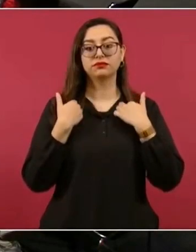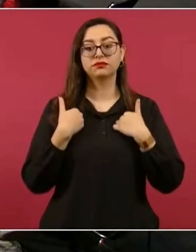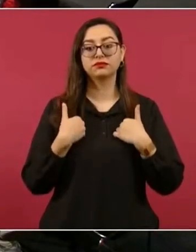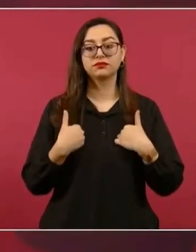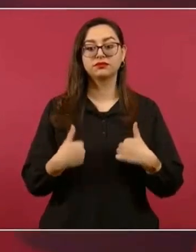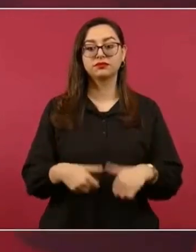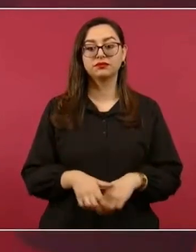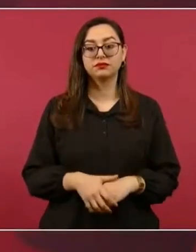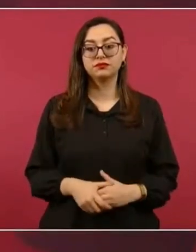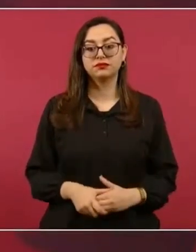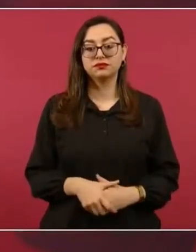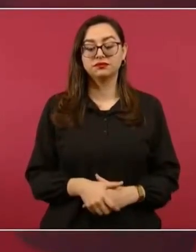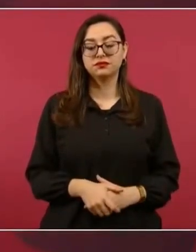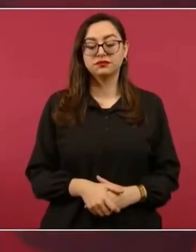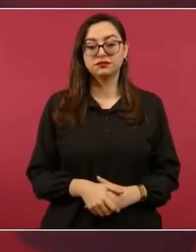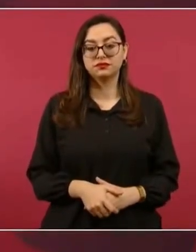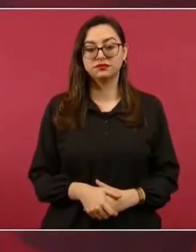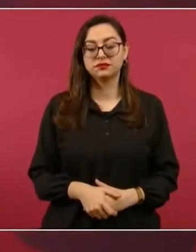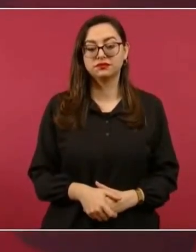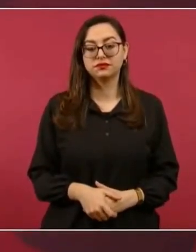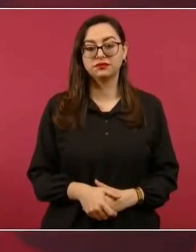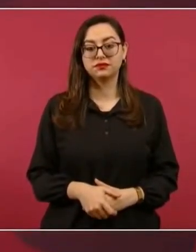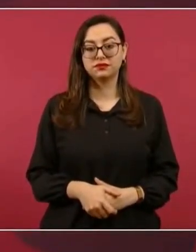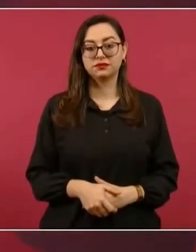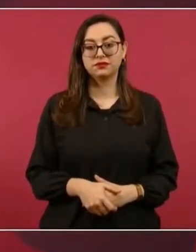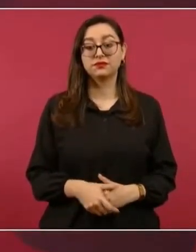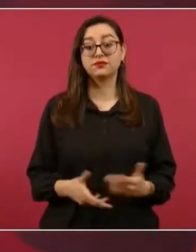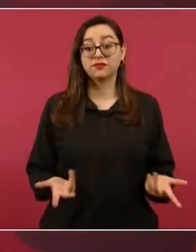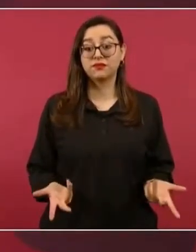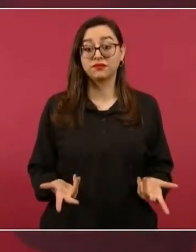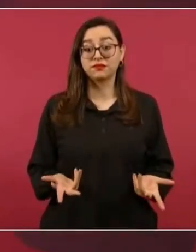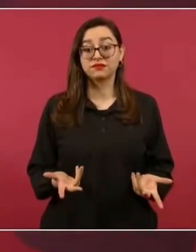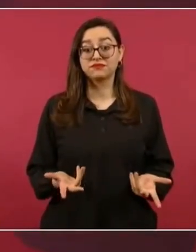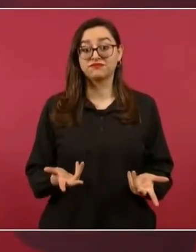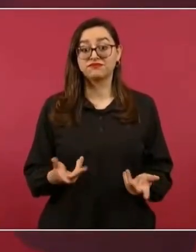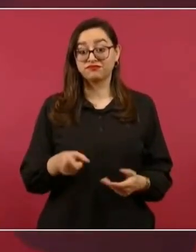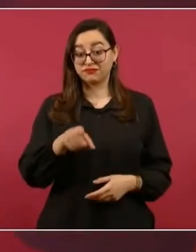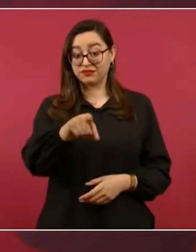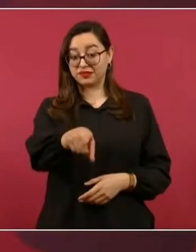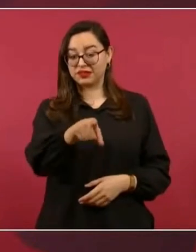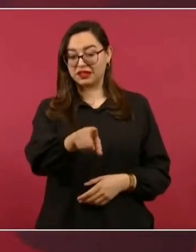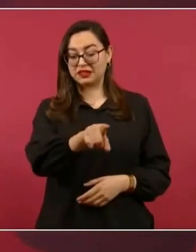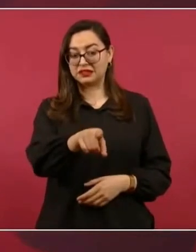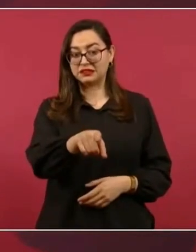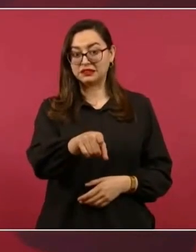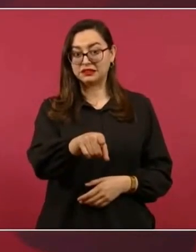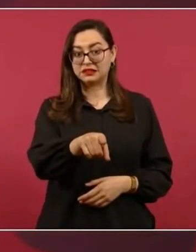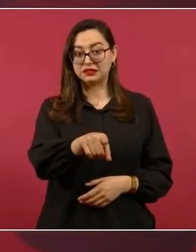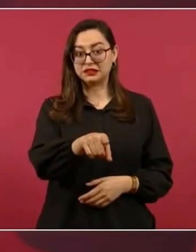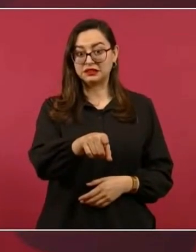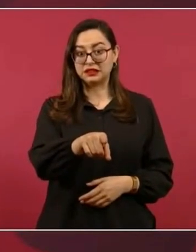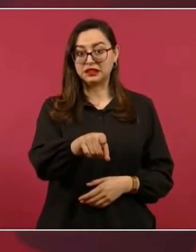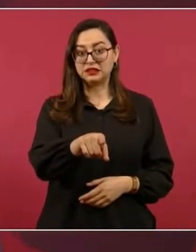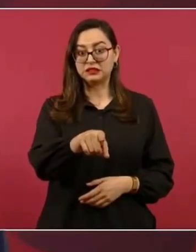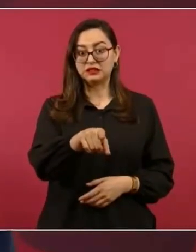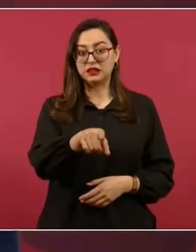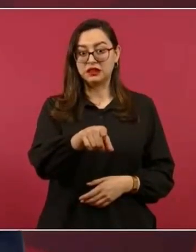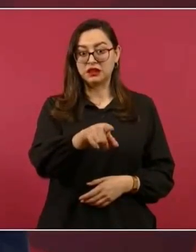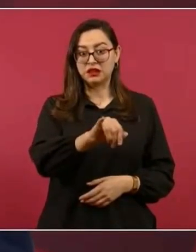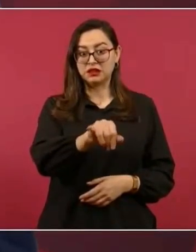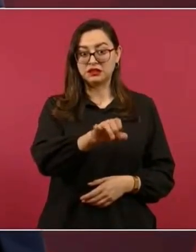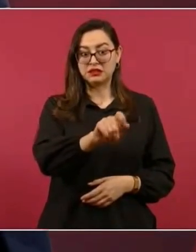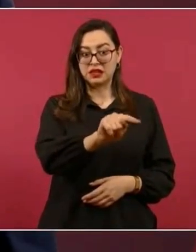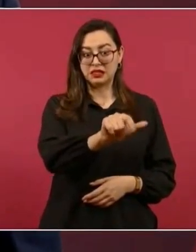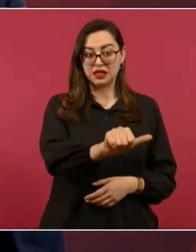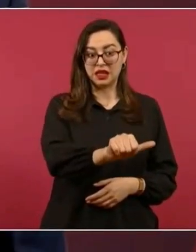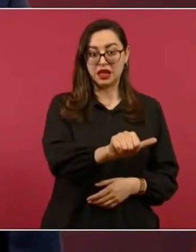sostuvieron de que no se podía hacer el aeropuerto. Felipe Ángeles. No, ese fue Mitre. Bueno, es